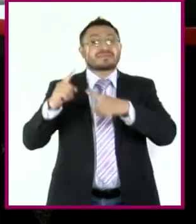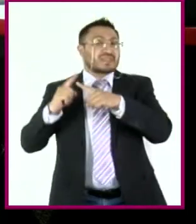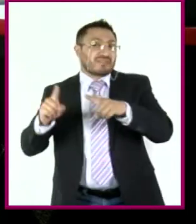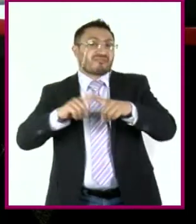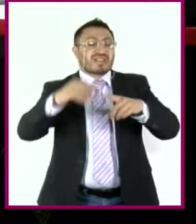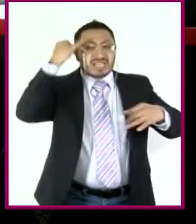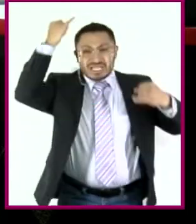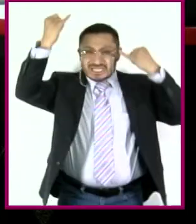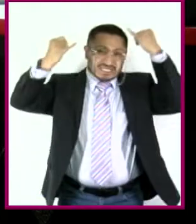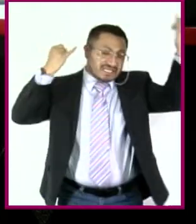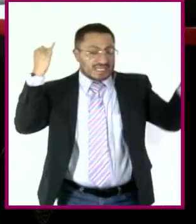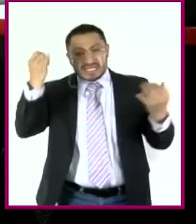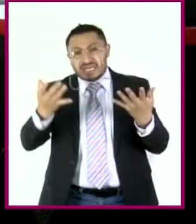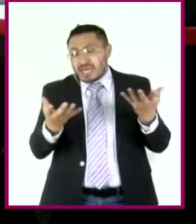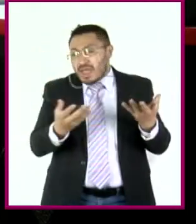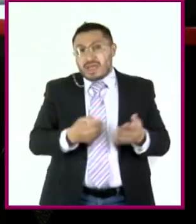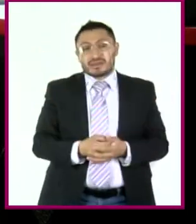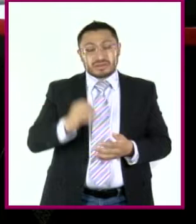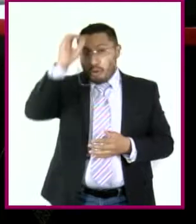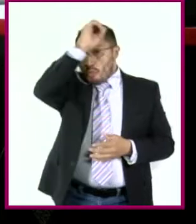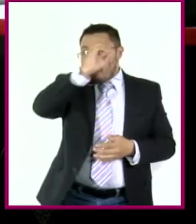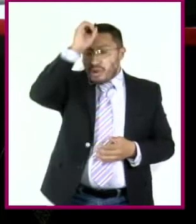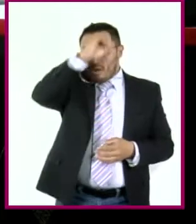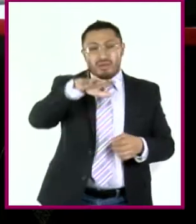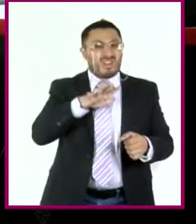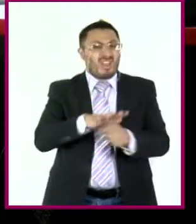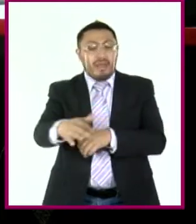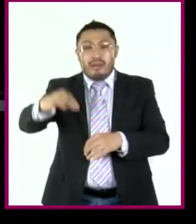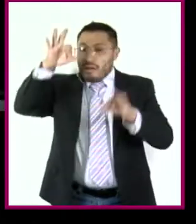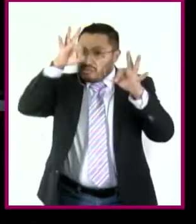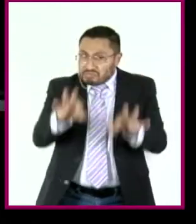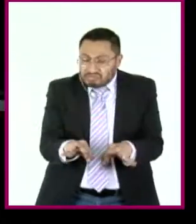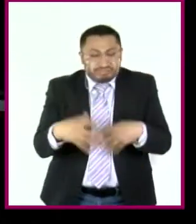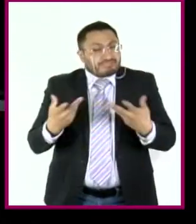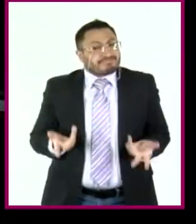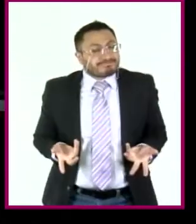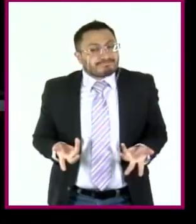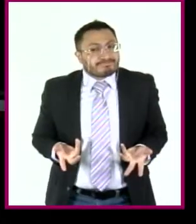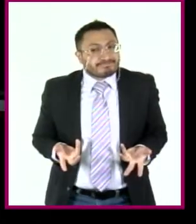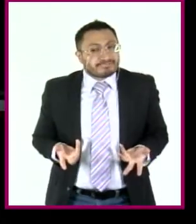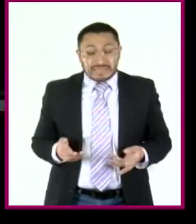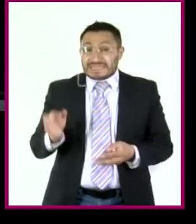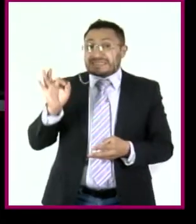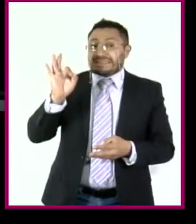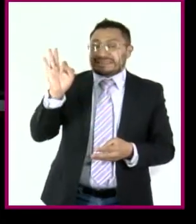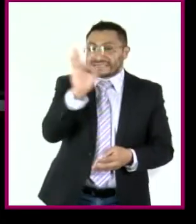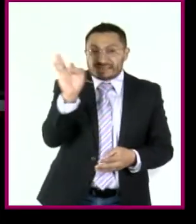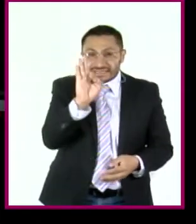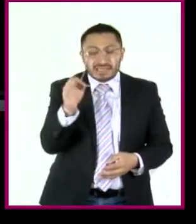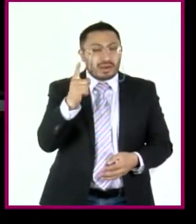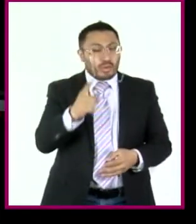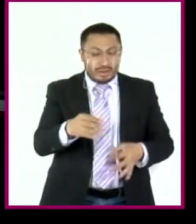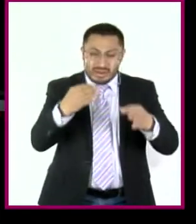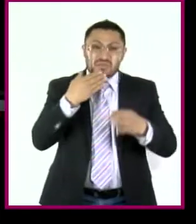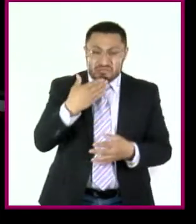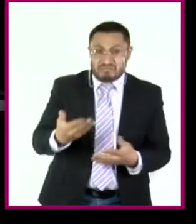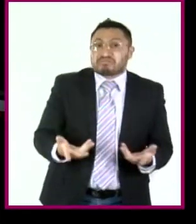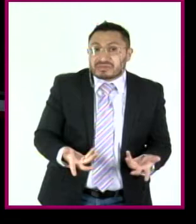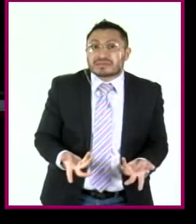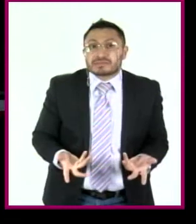interpretaciones. ¿Cuál será la correcta? ¿Habrá siquiera una correcta?